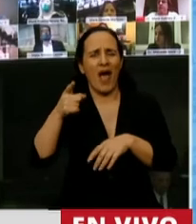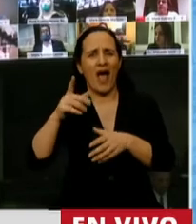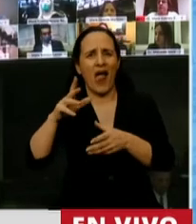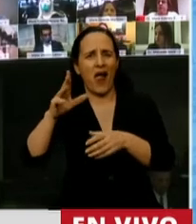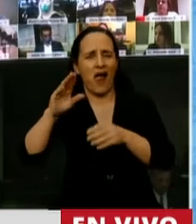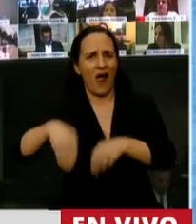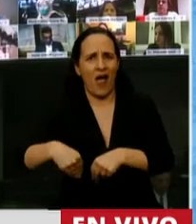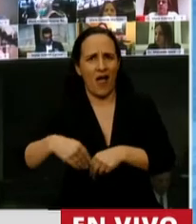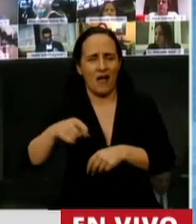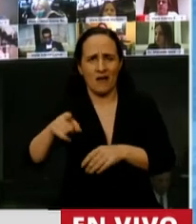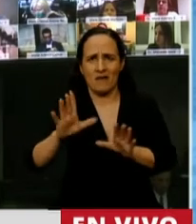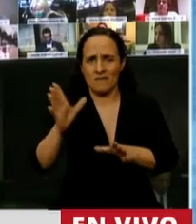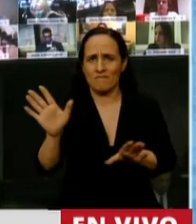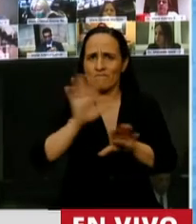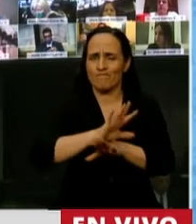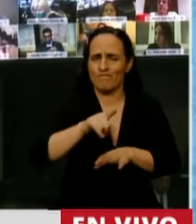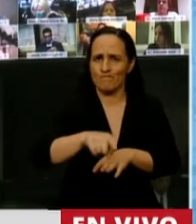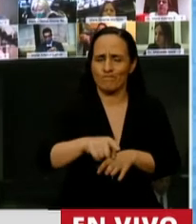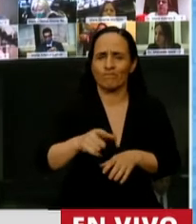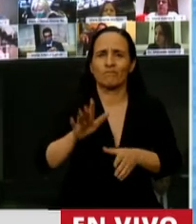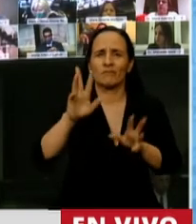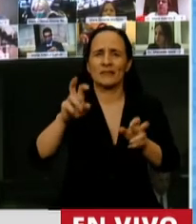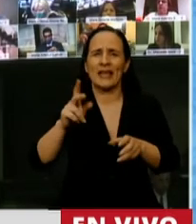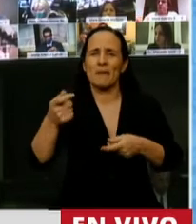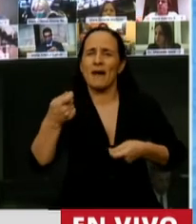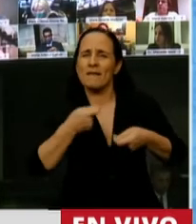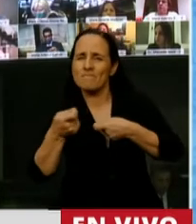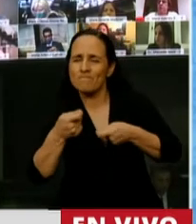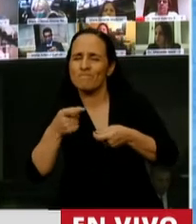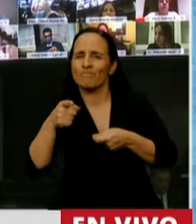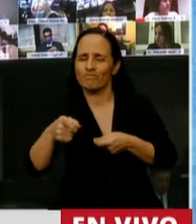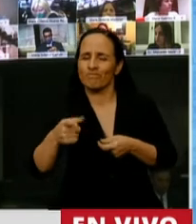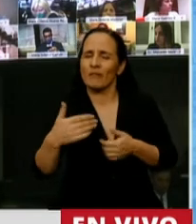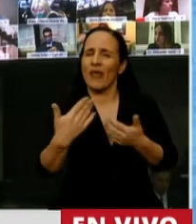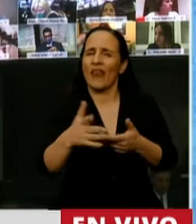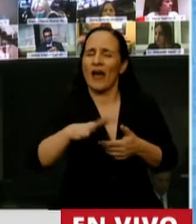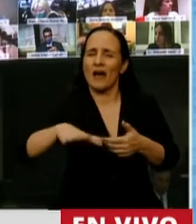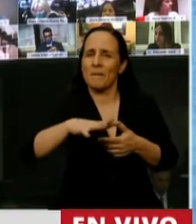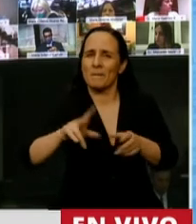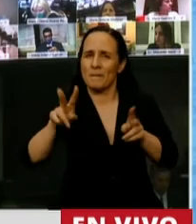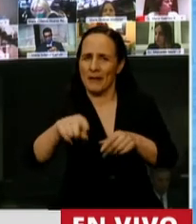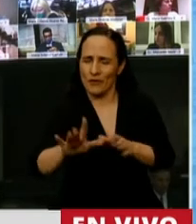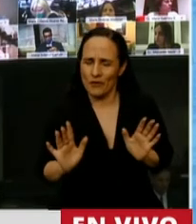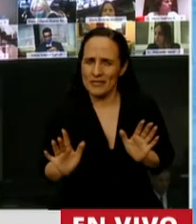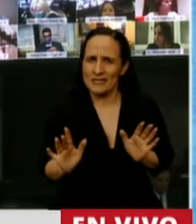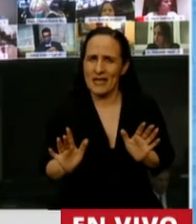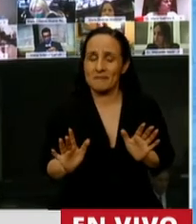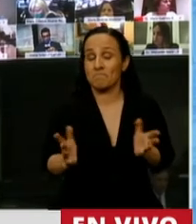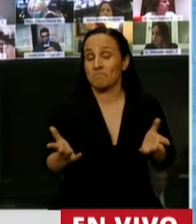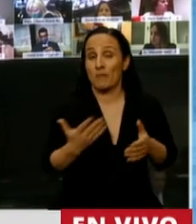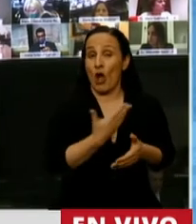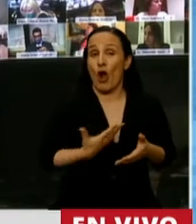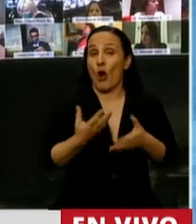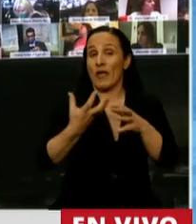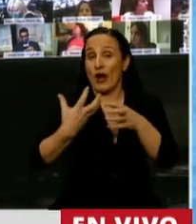fue delegar la negociación política en los sectores giroclionistas. Era un sector del Gobierno